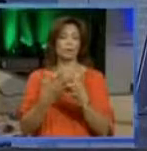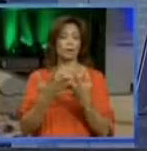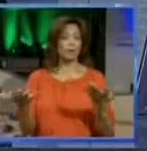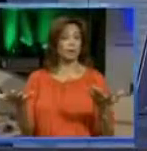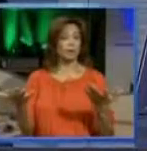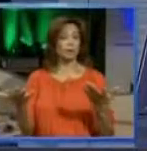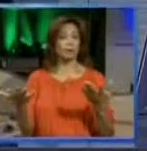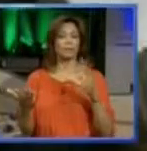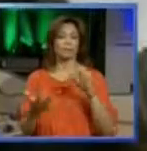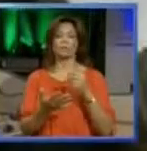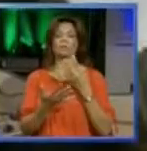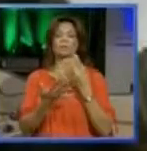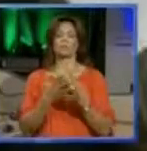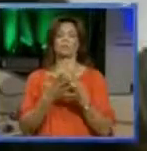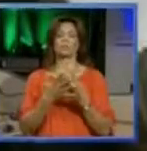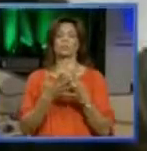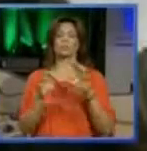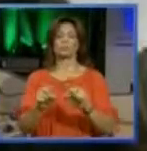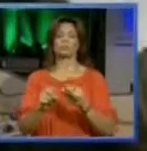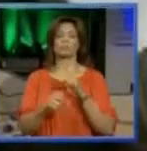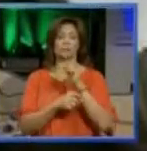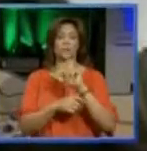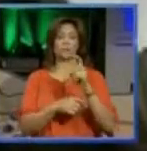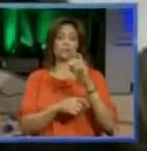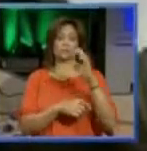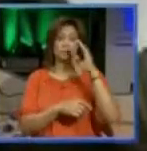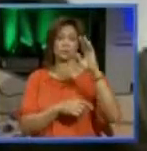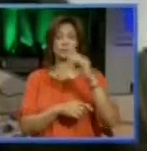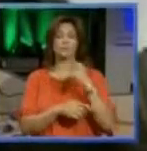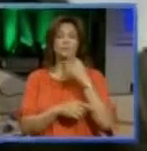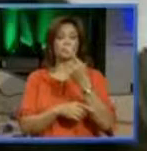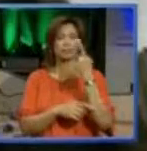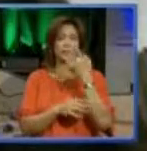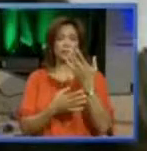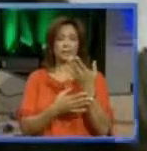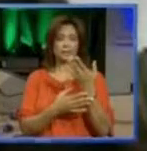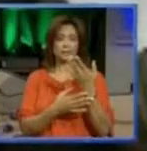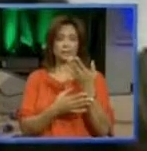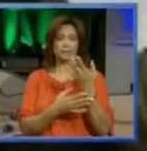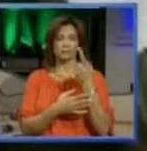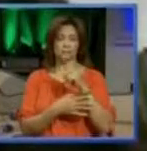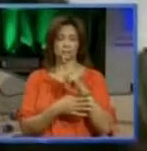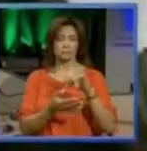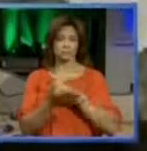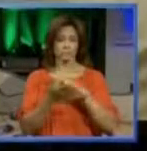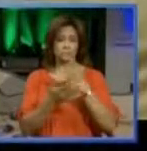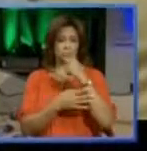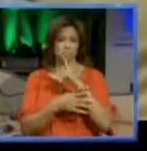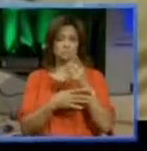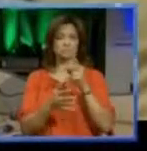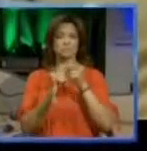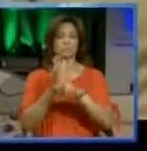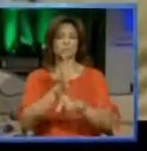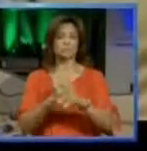No está detenida. La ex capitana, según el expediente de los casos